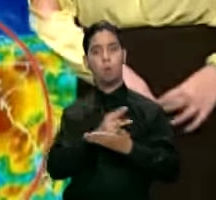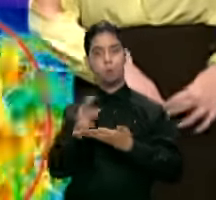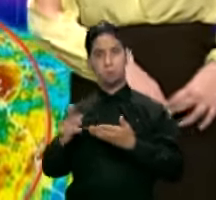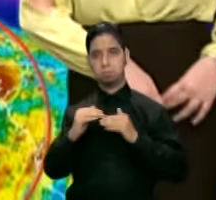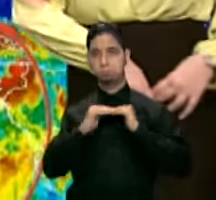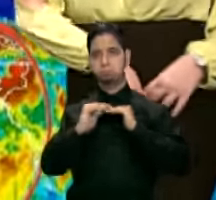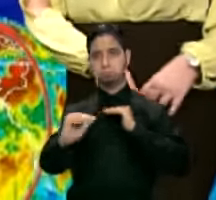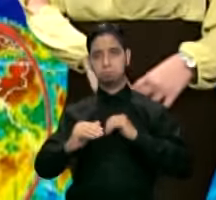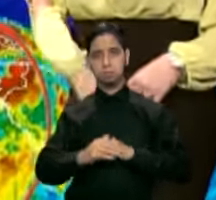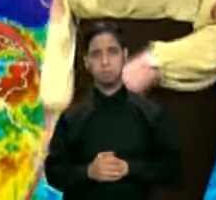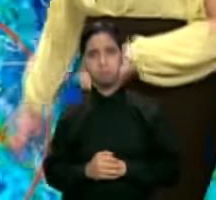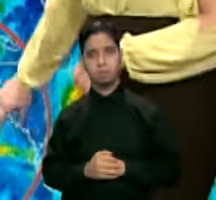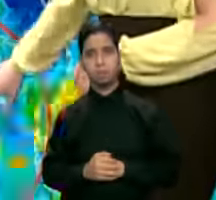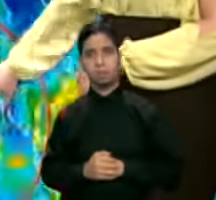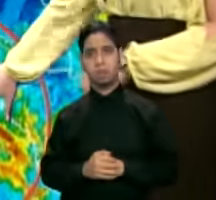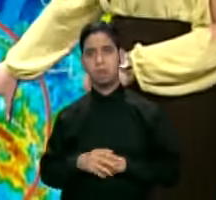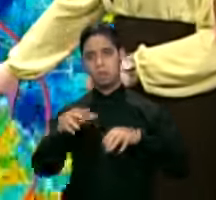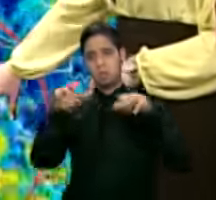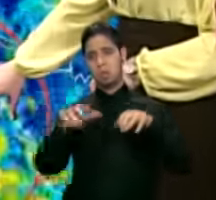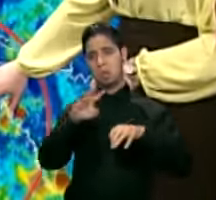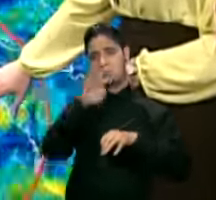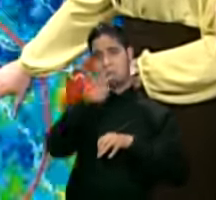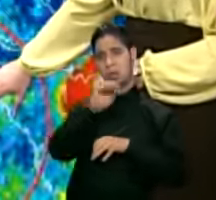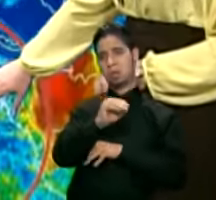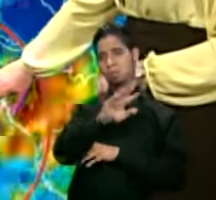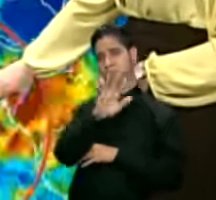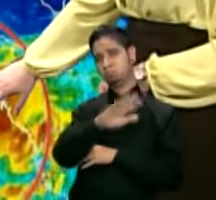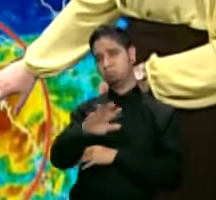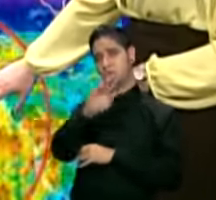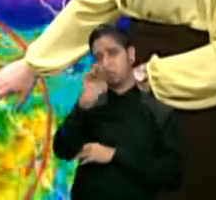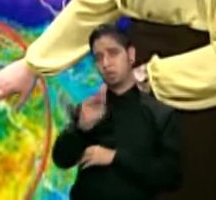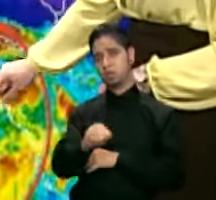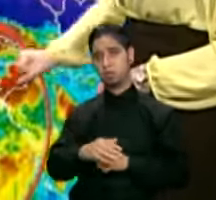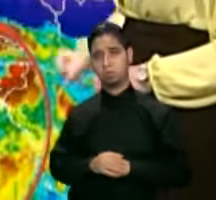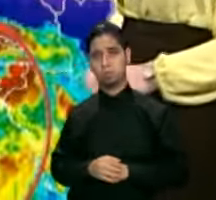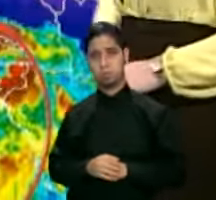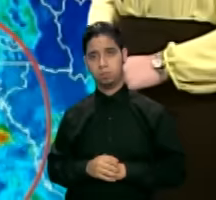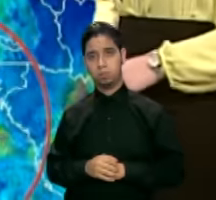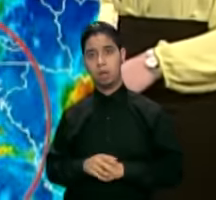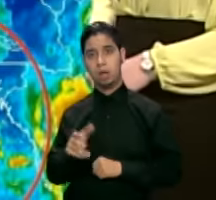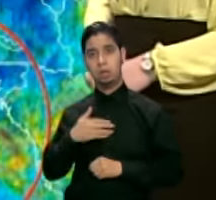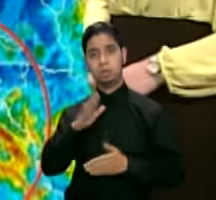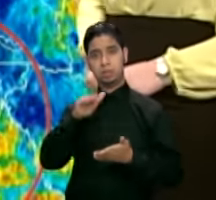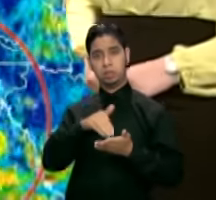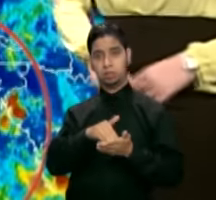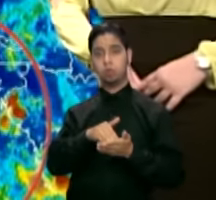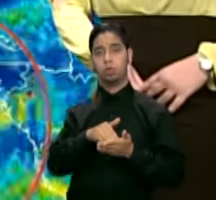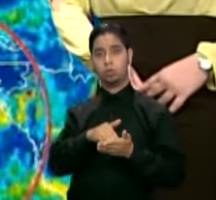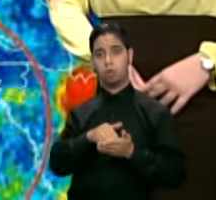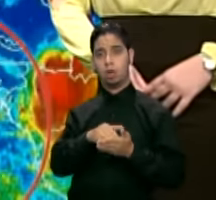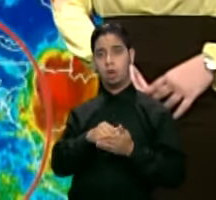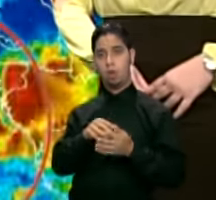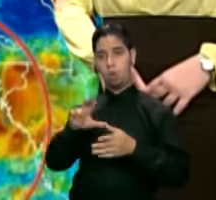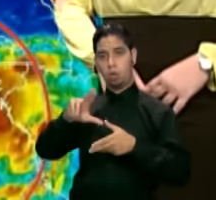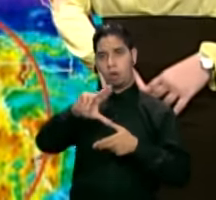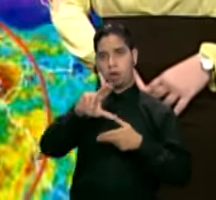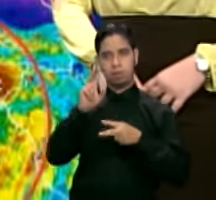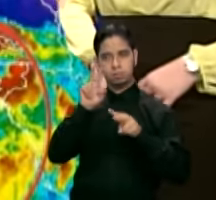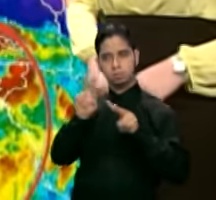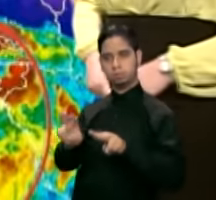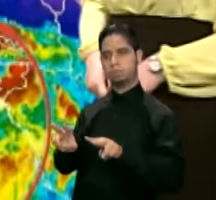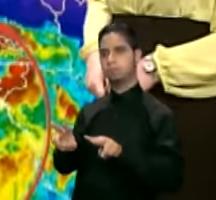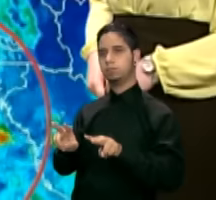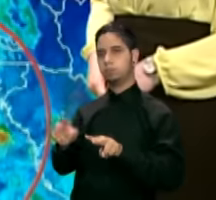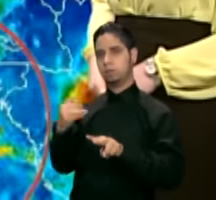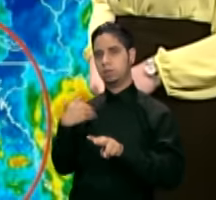44%. Hay un sistema que vigila el Centro Nacional de Huracanes, tiene 10% de posibilidad en